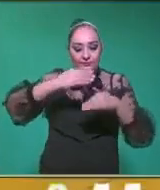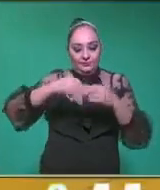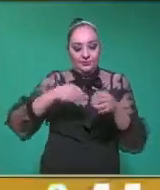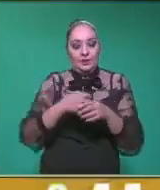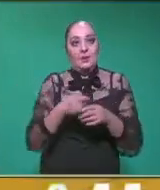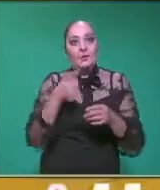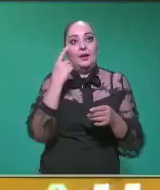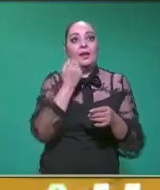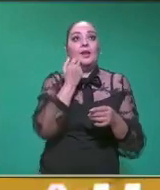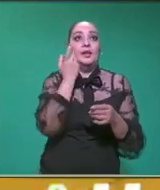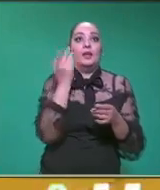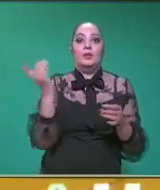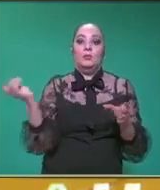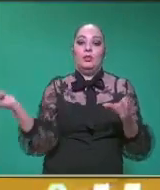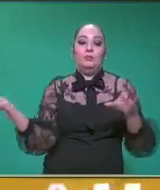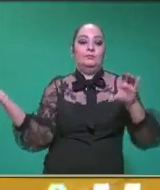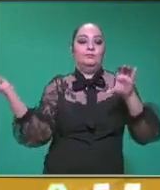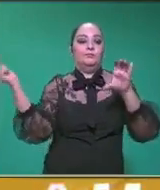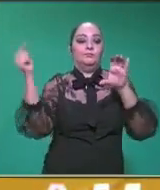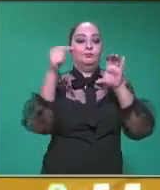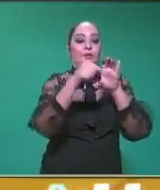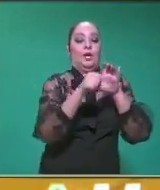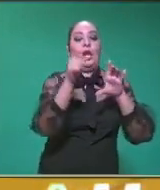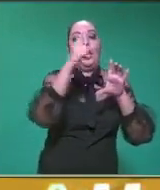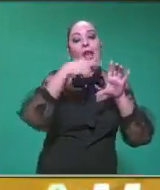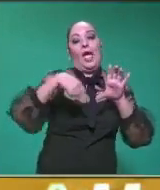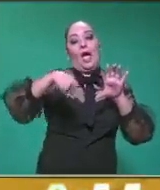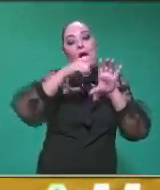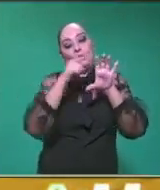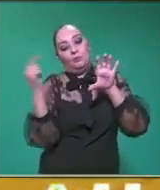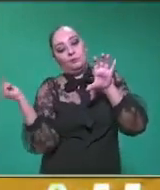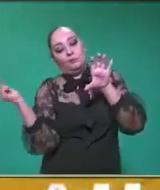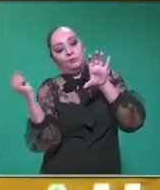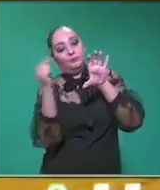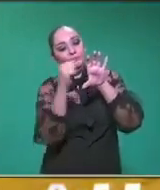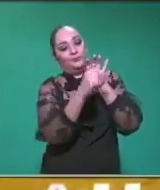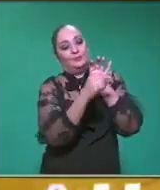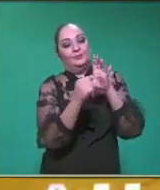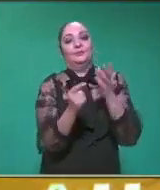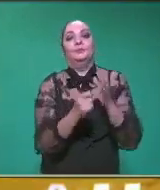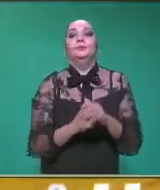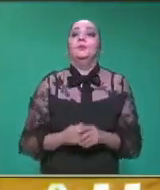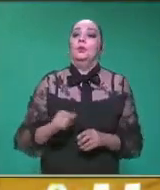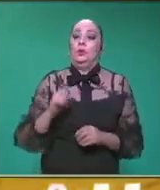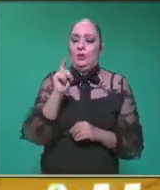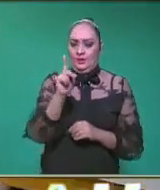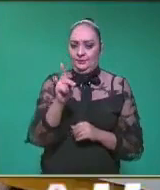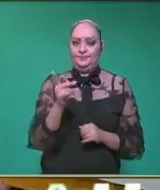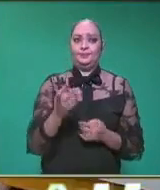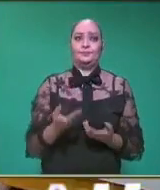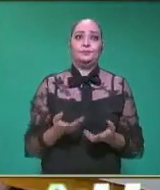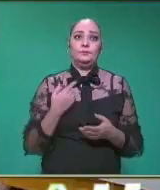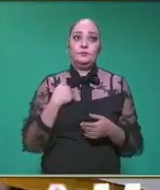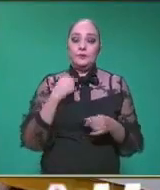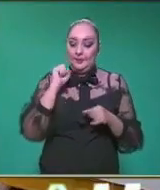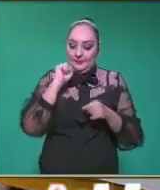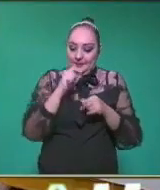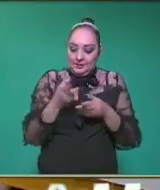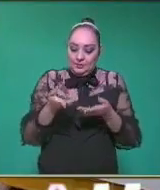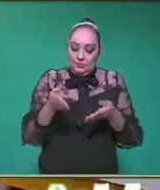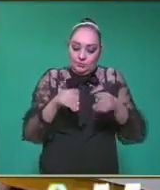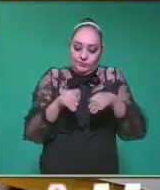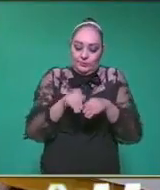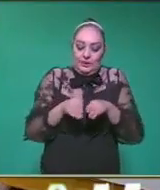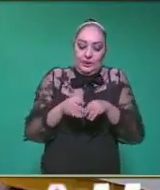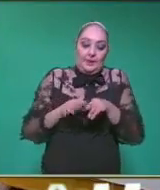pelotita de calcetín cruce en medio del aro. Aquí estoy haciendo el mismo doblez que estamos